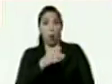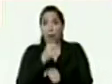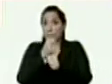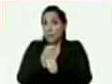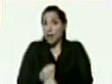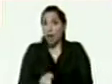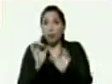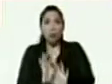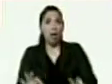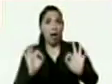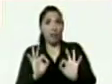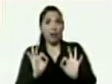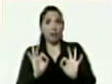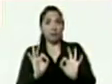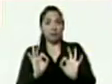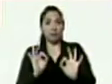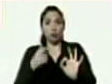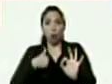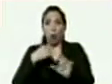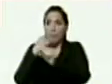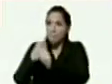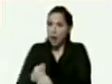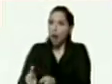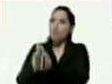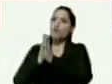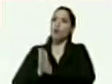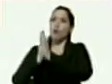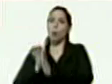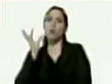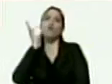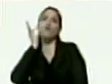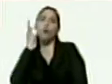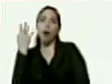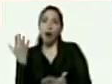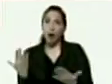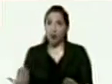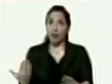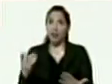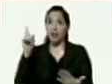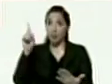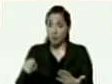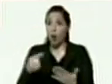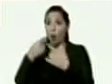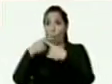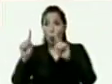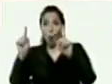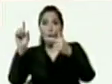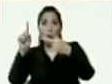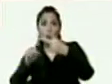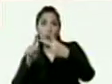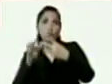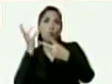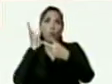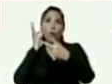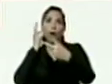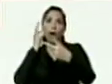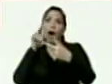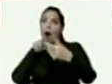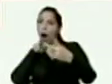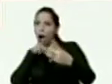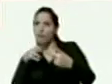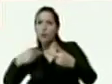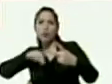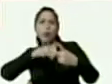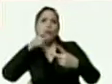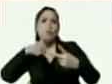estoy esperando es que rosa caraballo y liduzca le hablen a nuestro pueblo de su